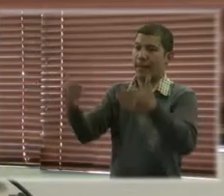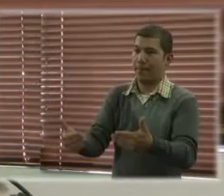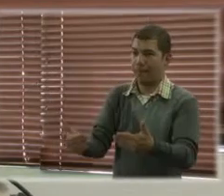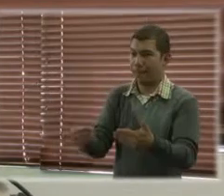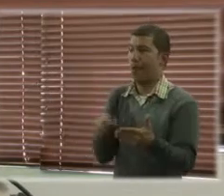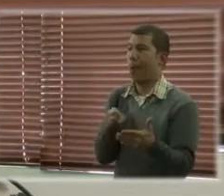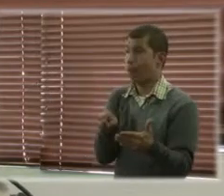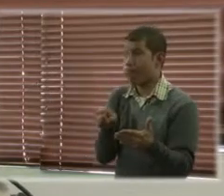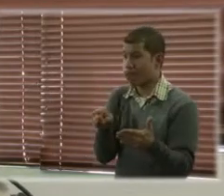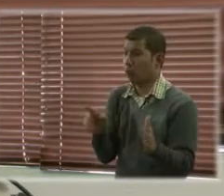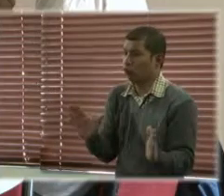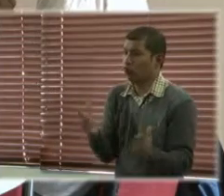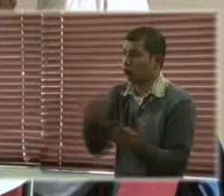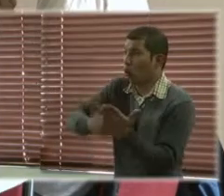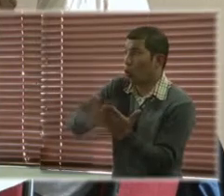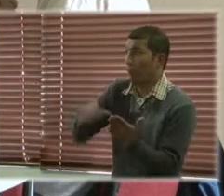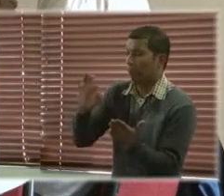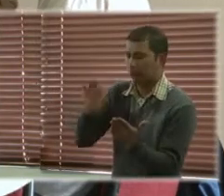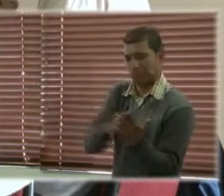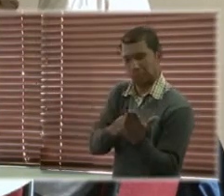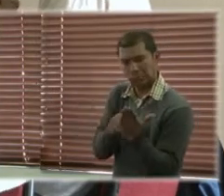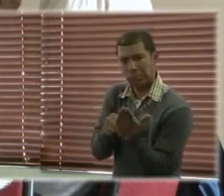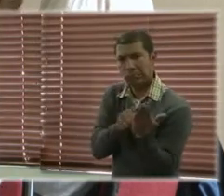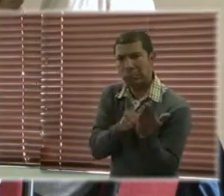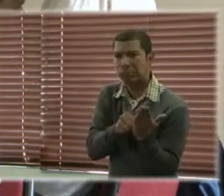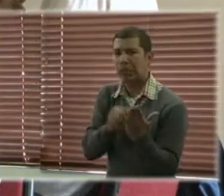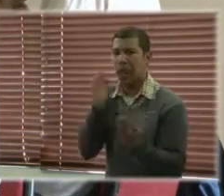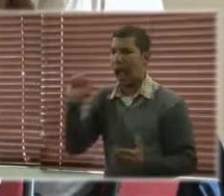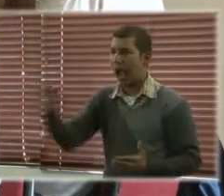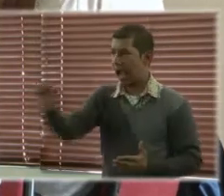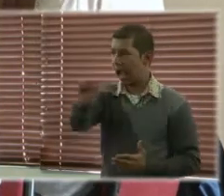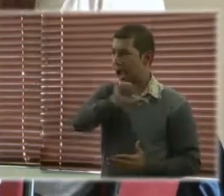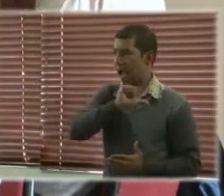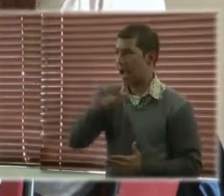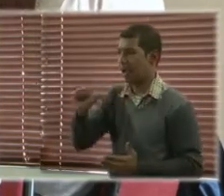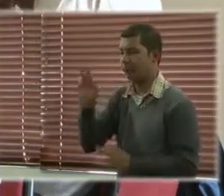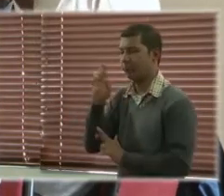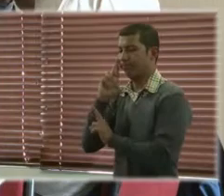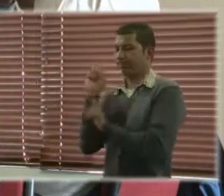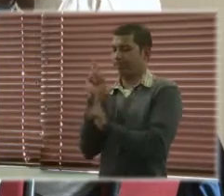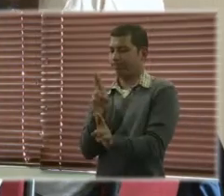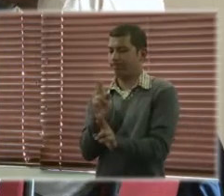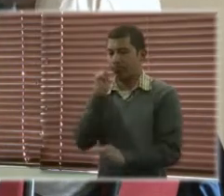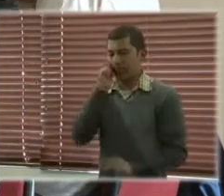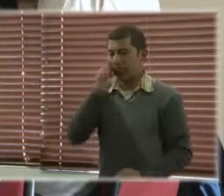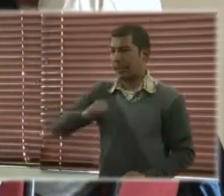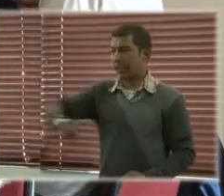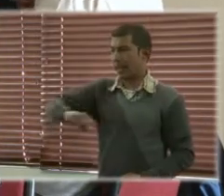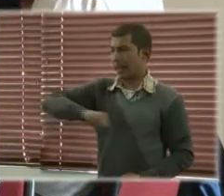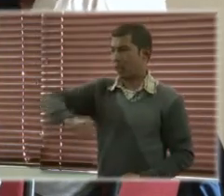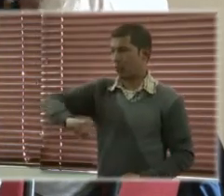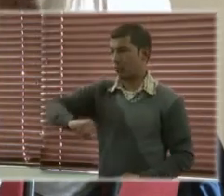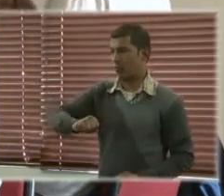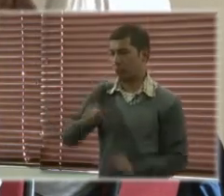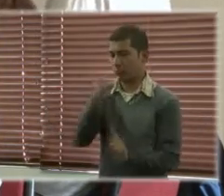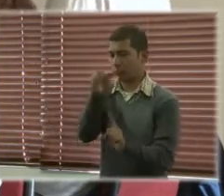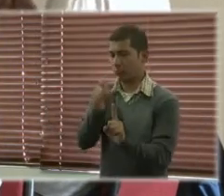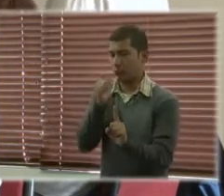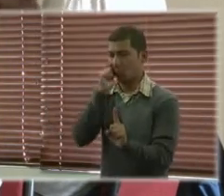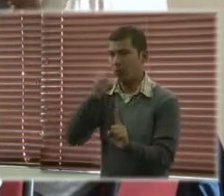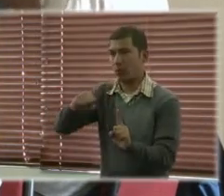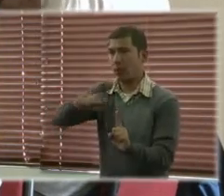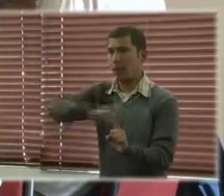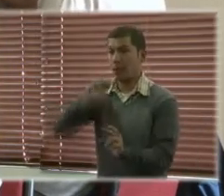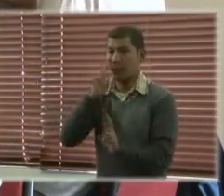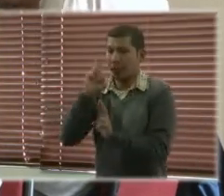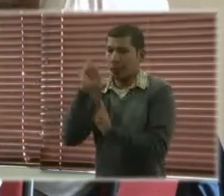muy avanzadas además, en donde ya las mujeres con discapacidad son reconocidas como sujetas de derechos y se